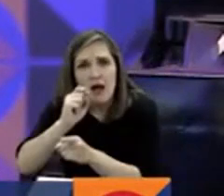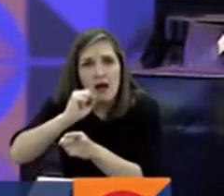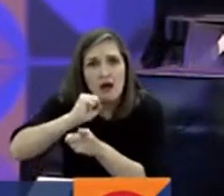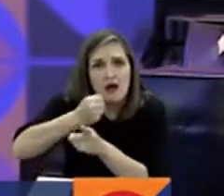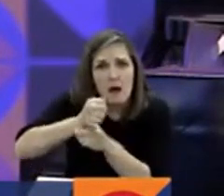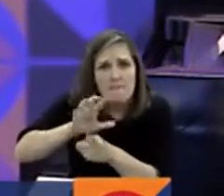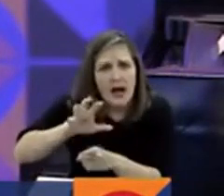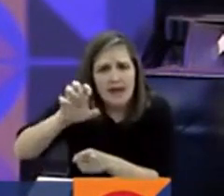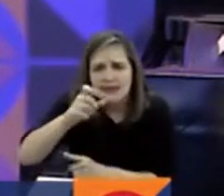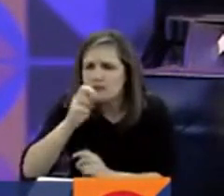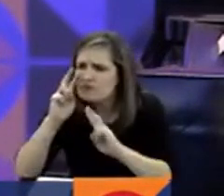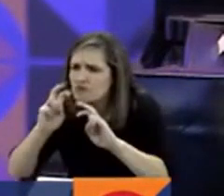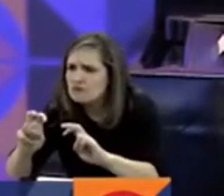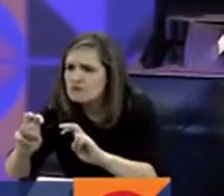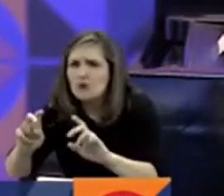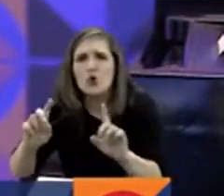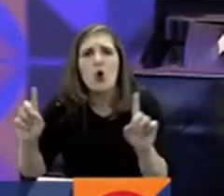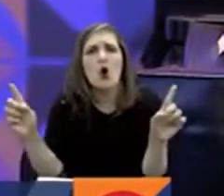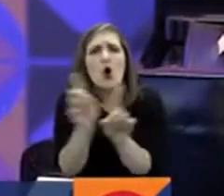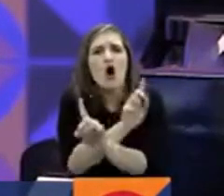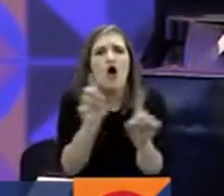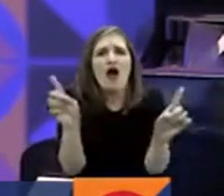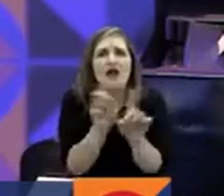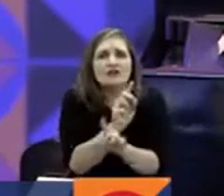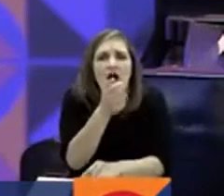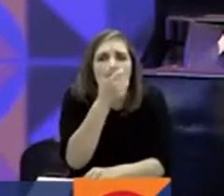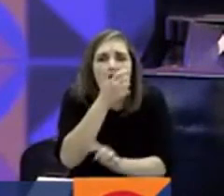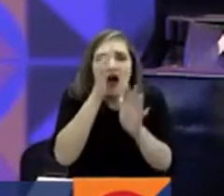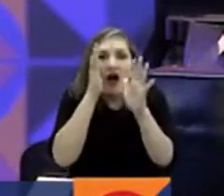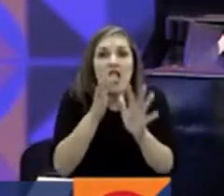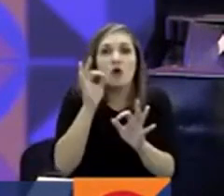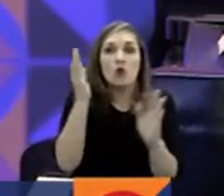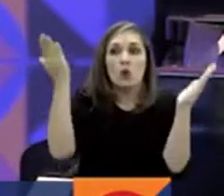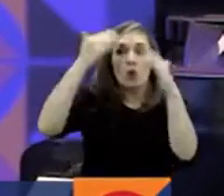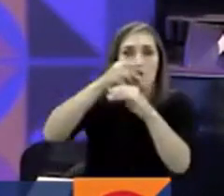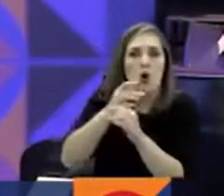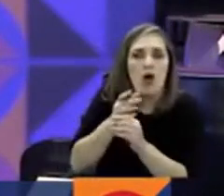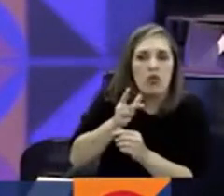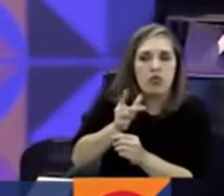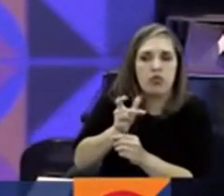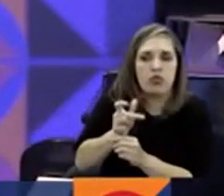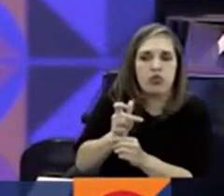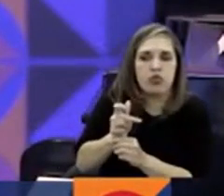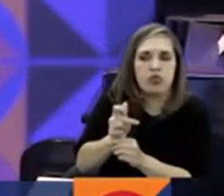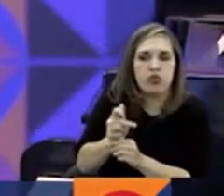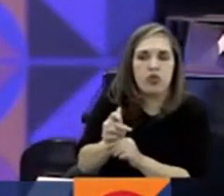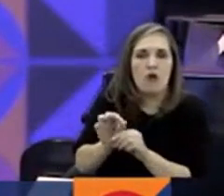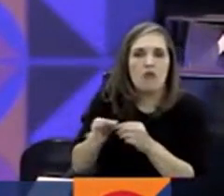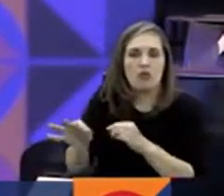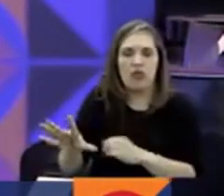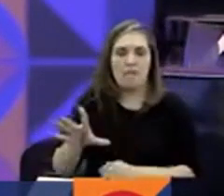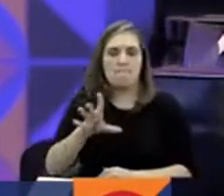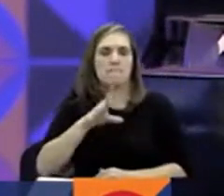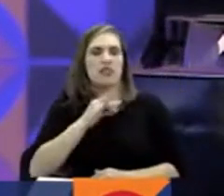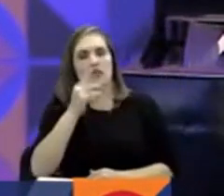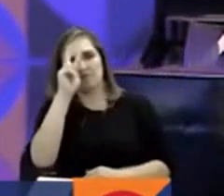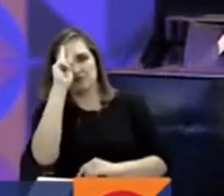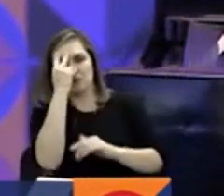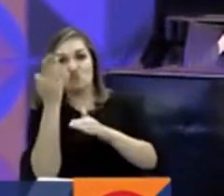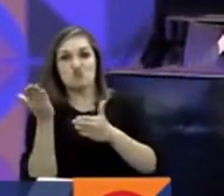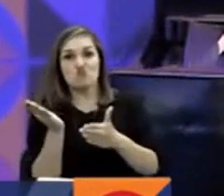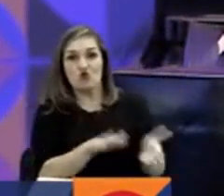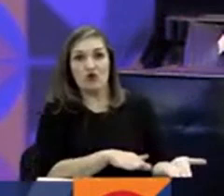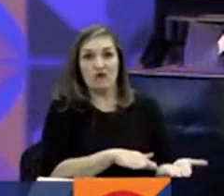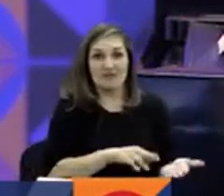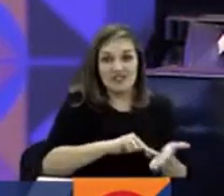molar de Neruda, descubrieron que no fue el cáncer de próstata el que lo mató, sino una bacteria que le inyectaron de manera